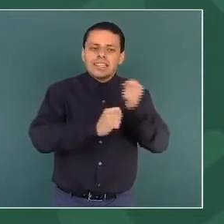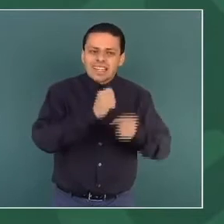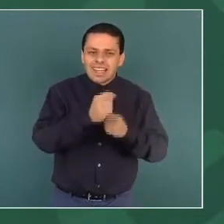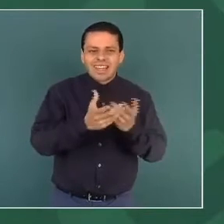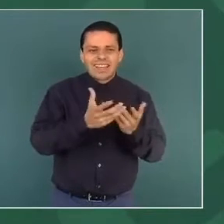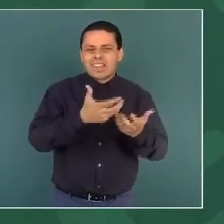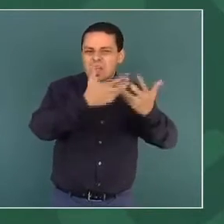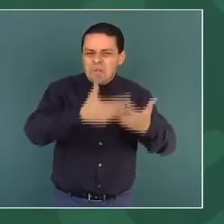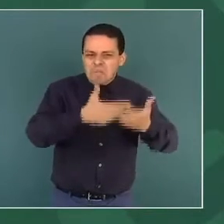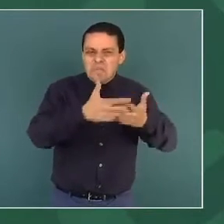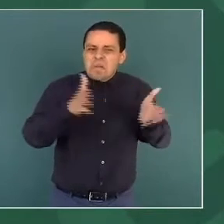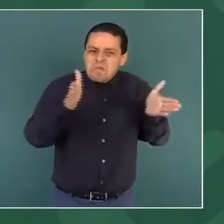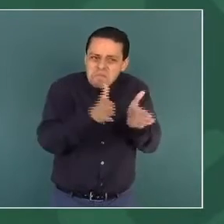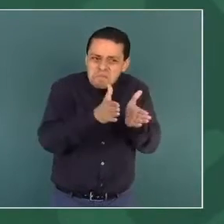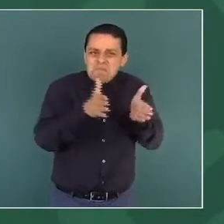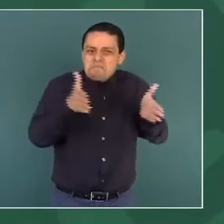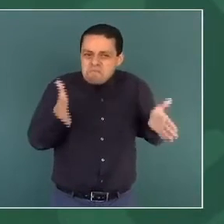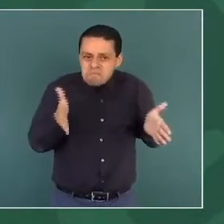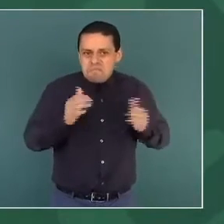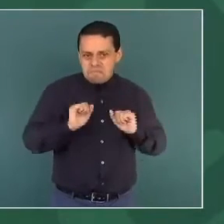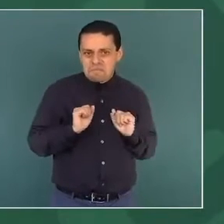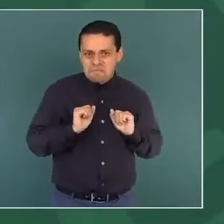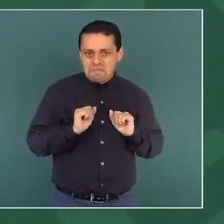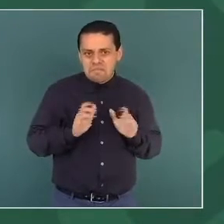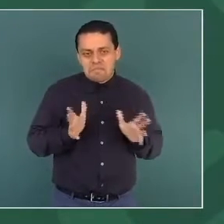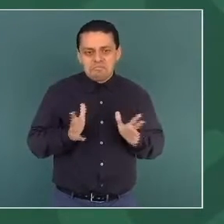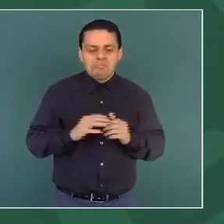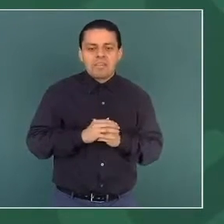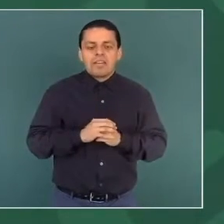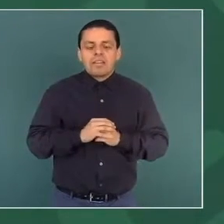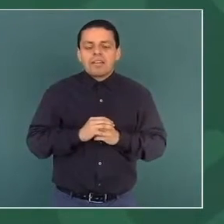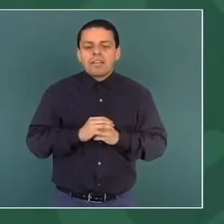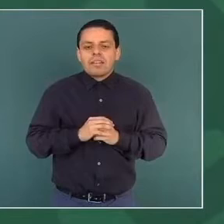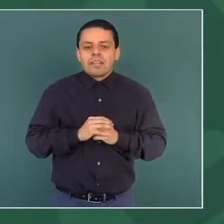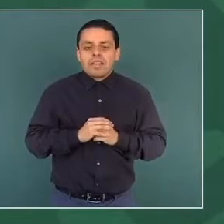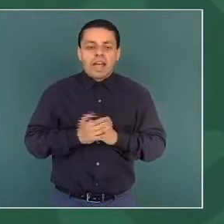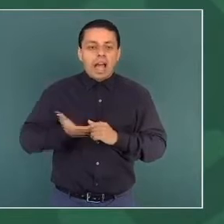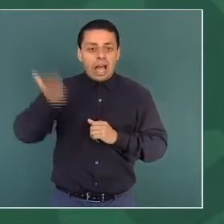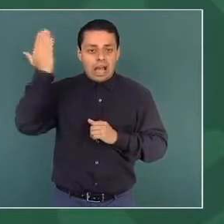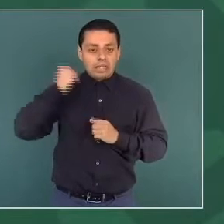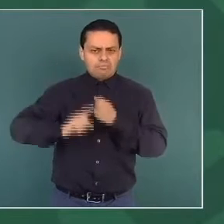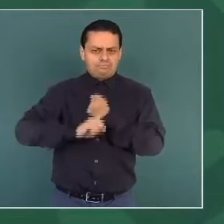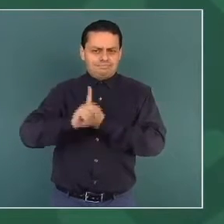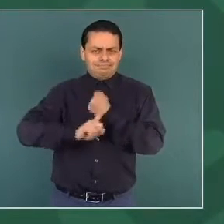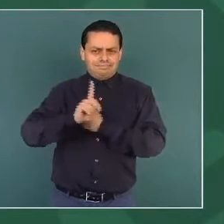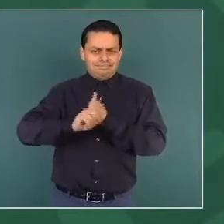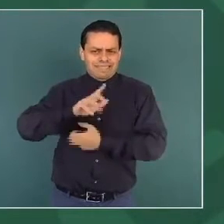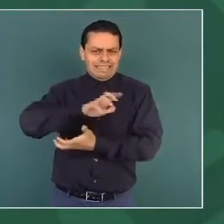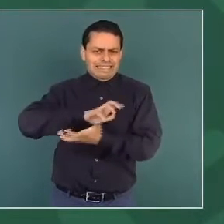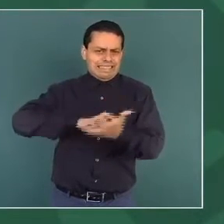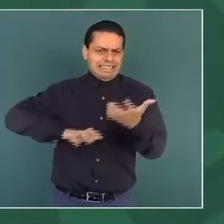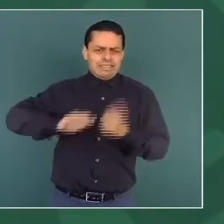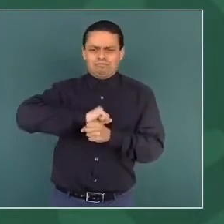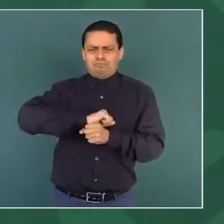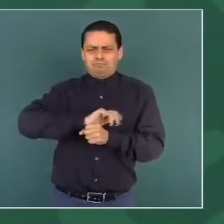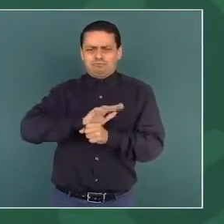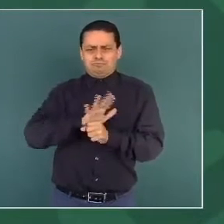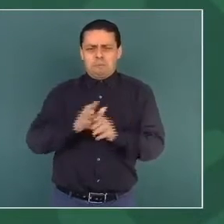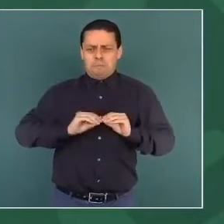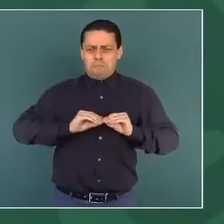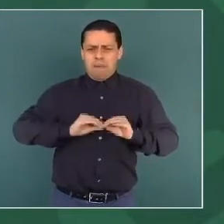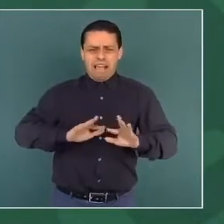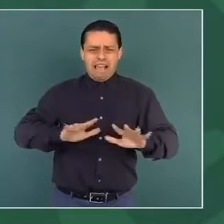empresas, sobre todo a partir de la crisis, de la pandemia,